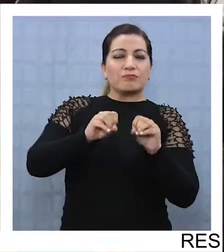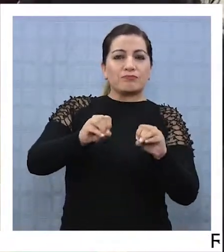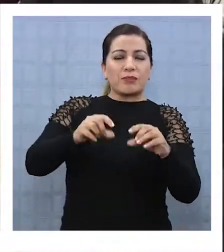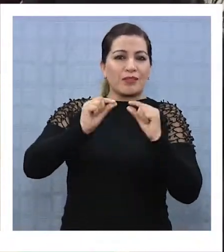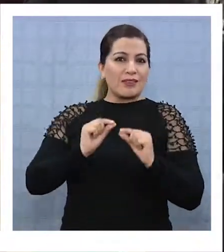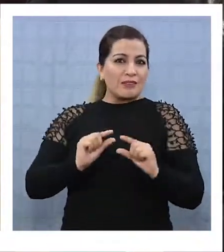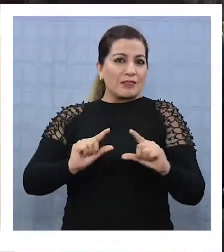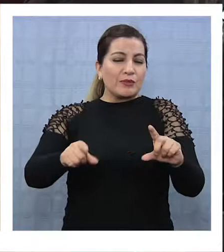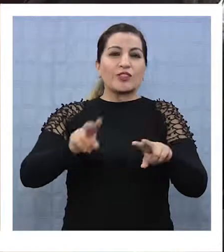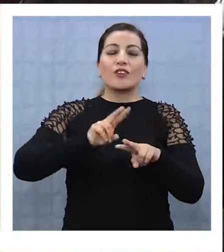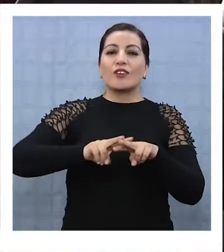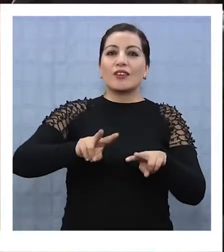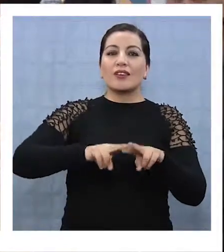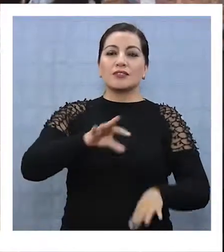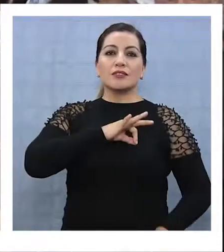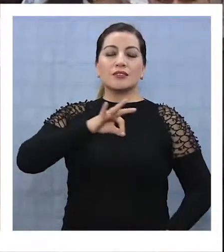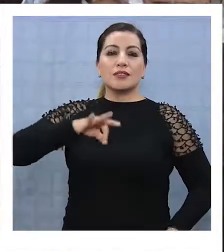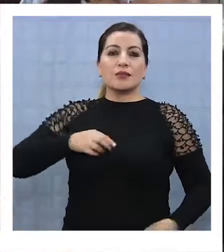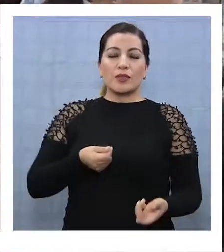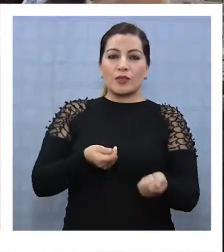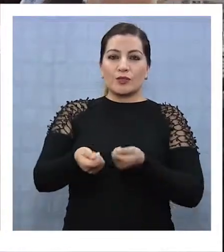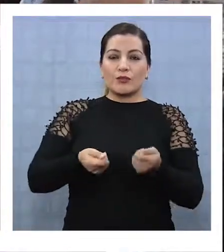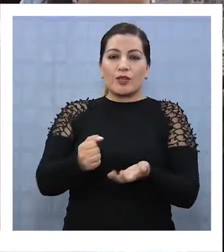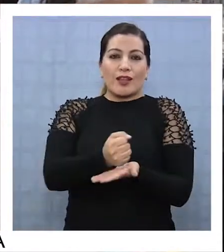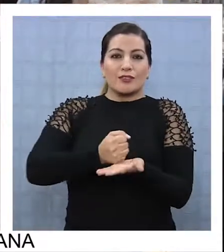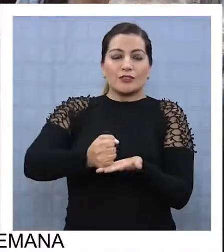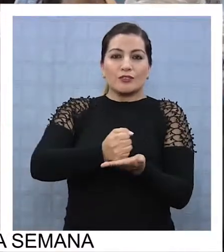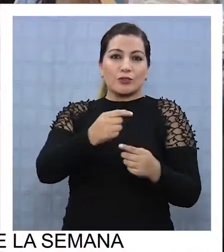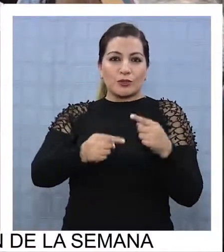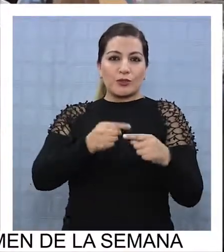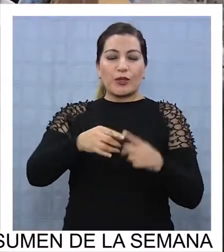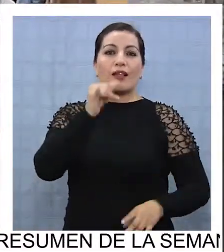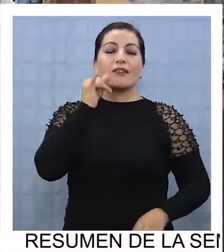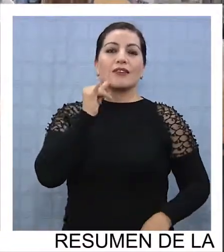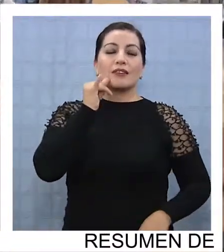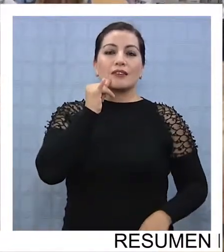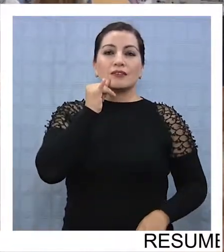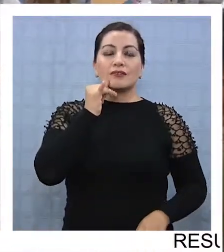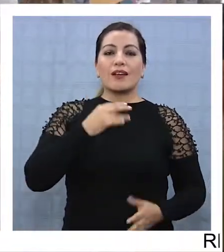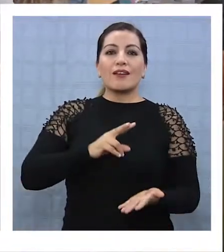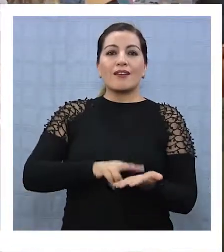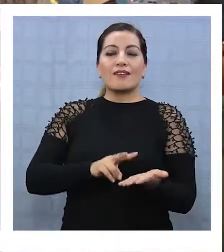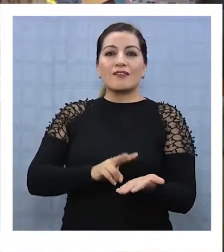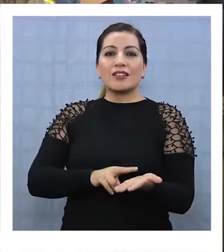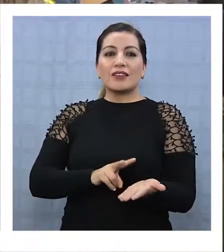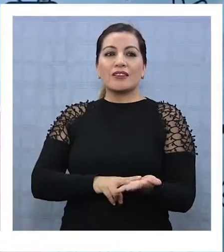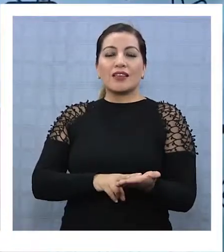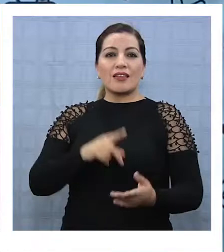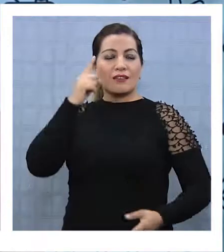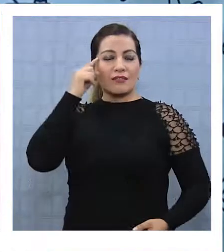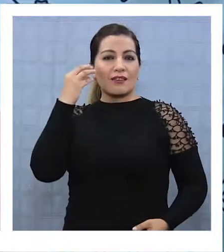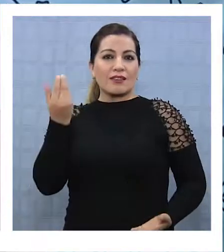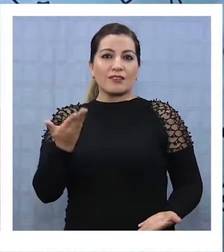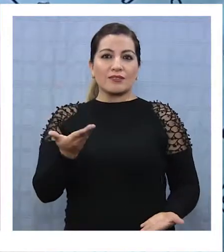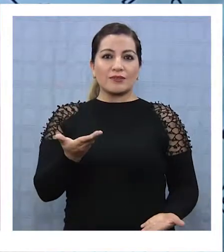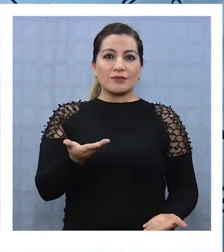Emprendimiento, organizado por la Ceremi de Economía y la Asociación de Industriales de Iquique. La verdad que dentro de los pronósticos